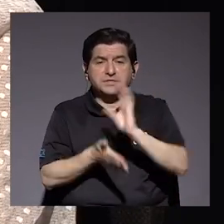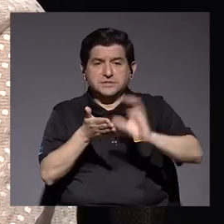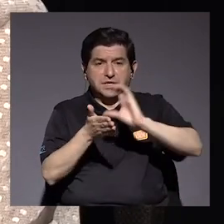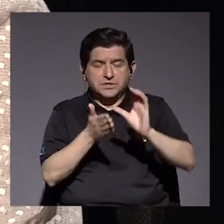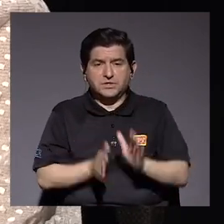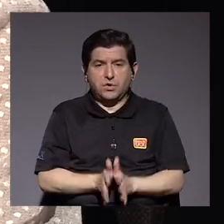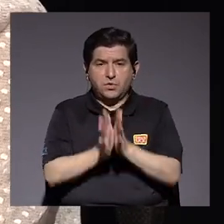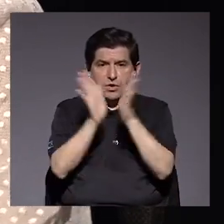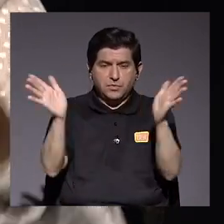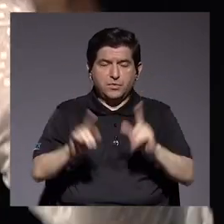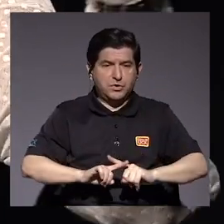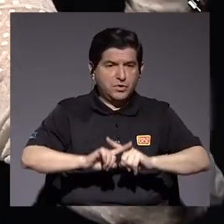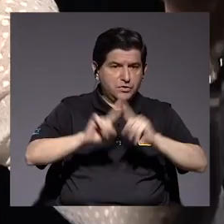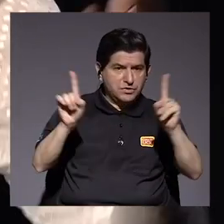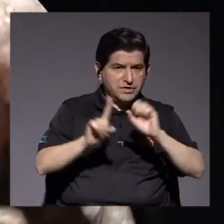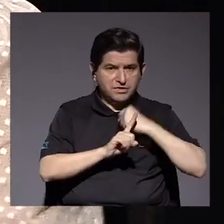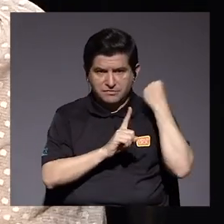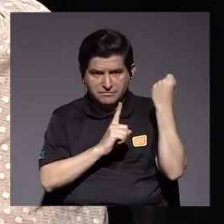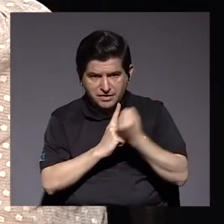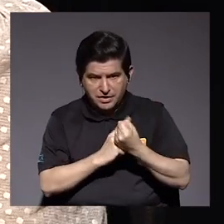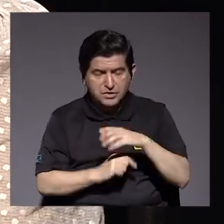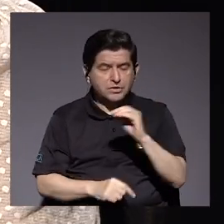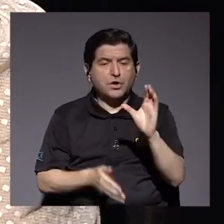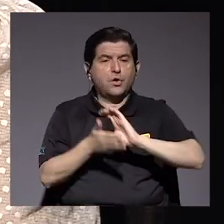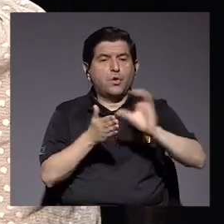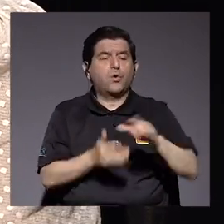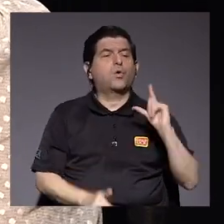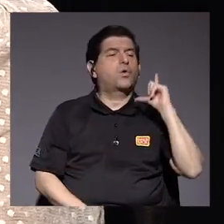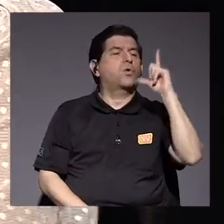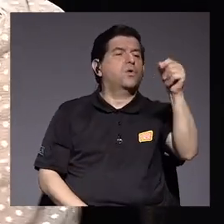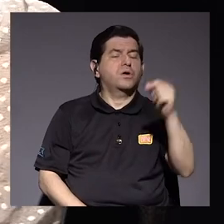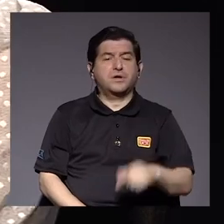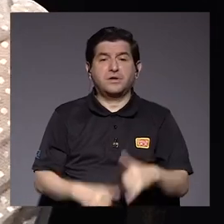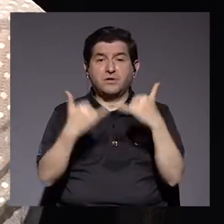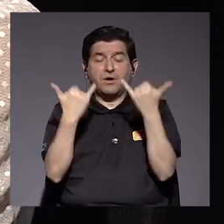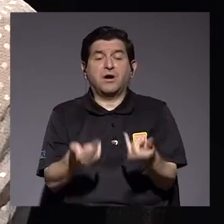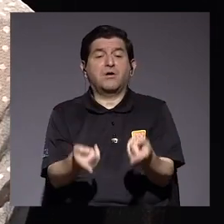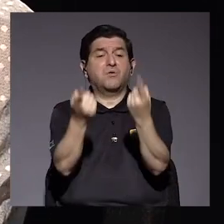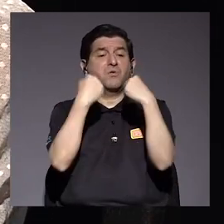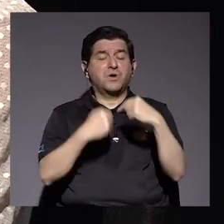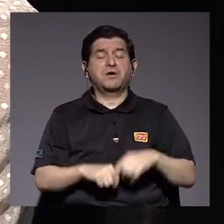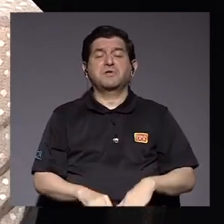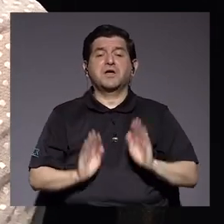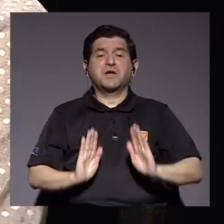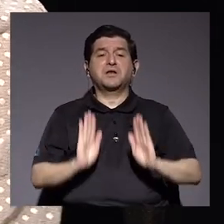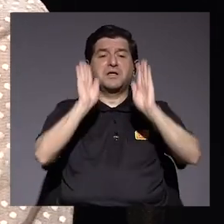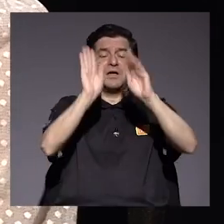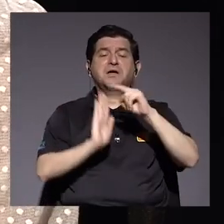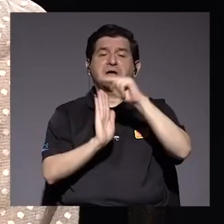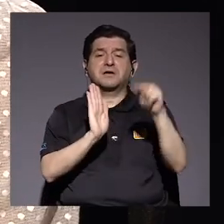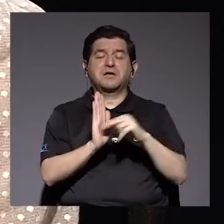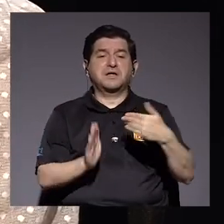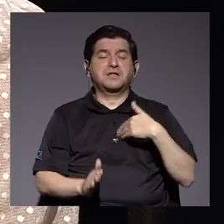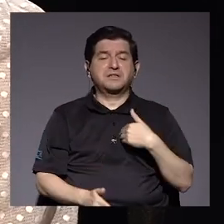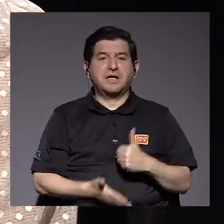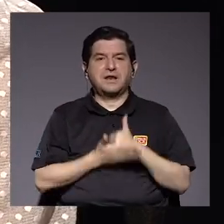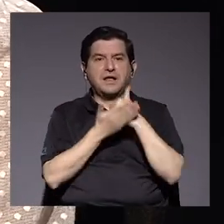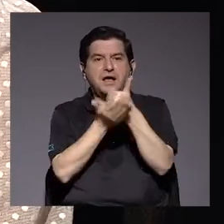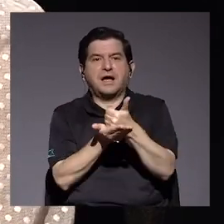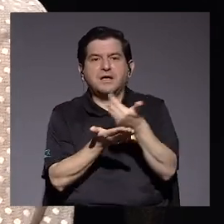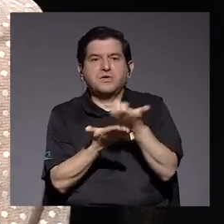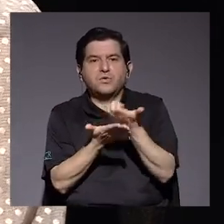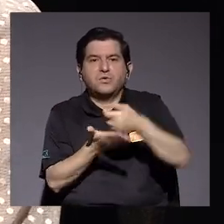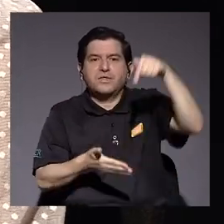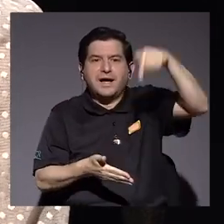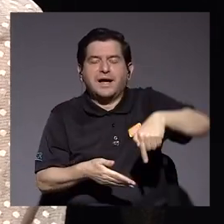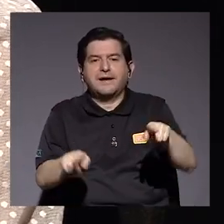colegios públicos y de colegios rurales principalmente y resulta que vienen con excelentes notas y también tienen beca adicional aquí